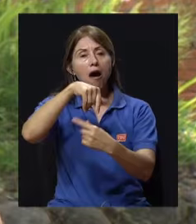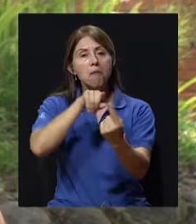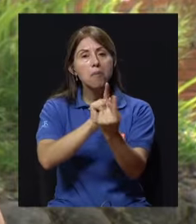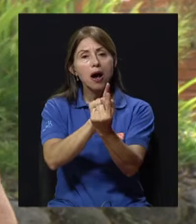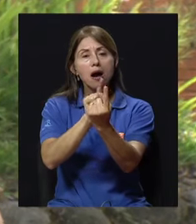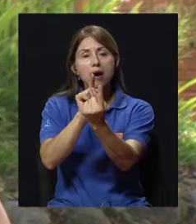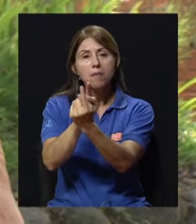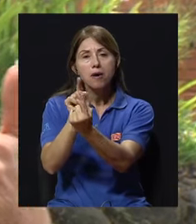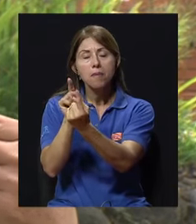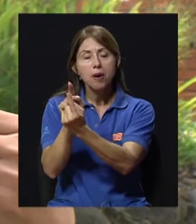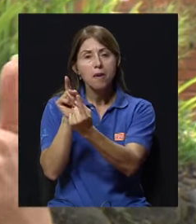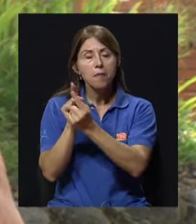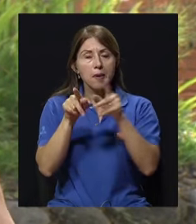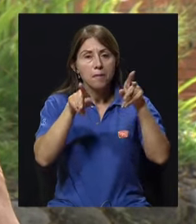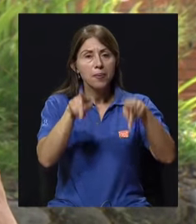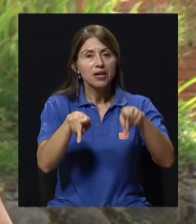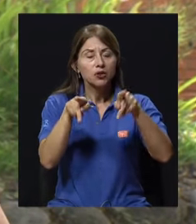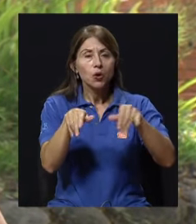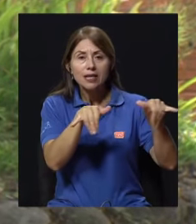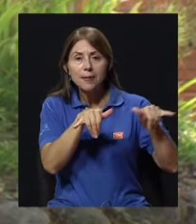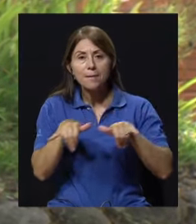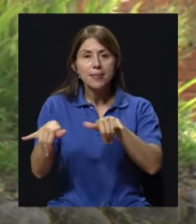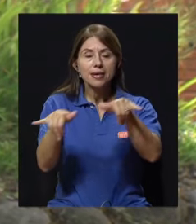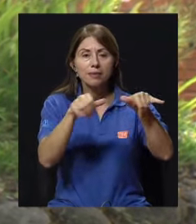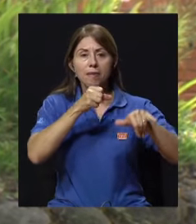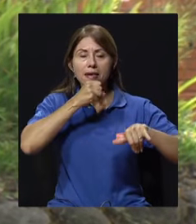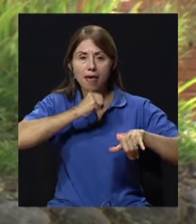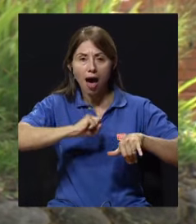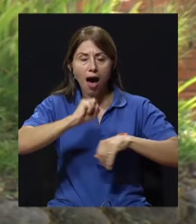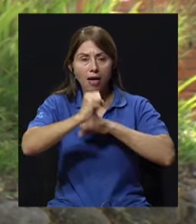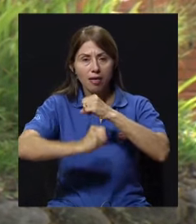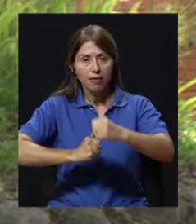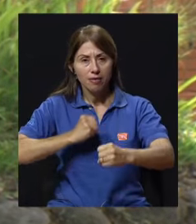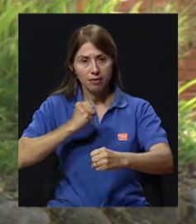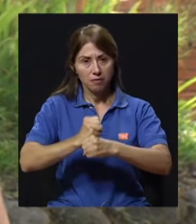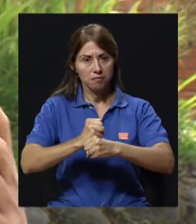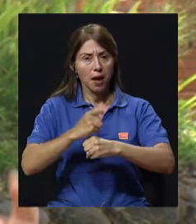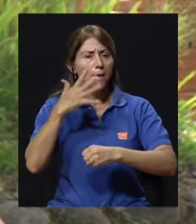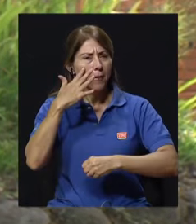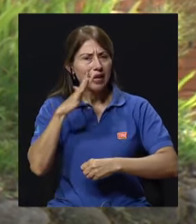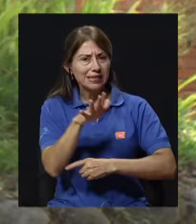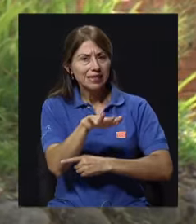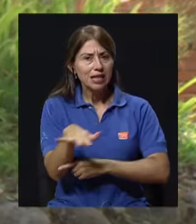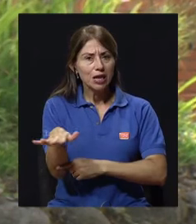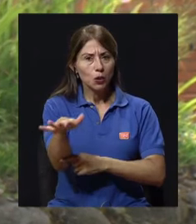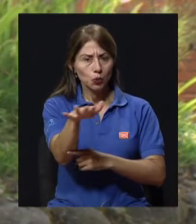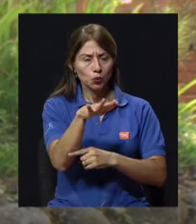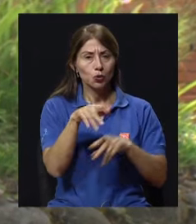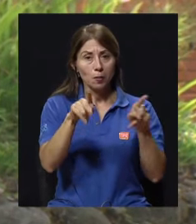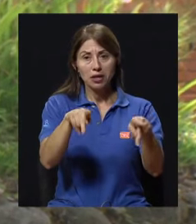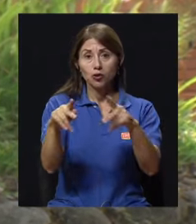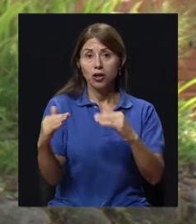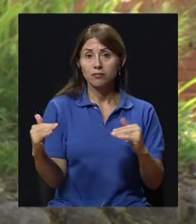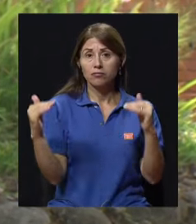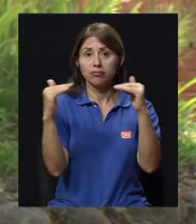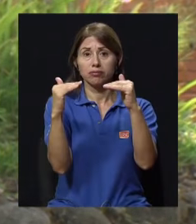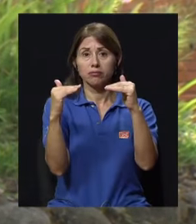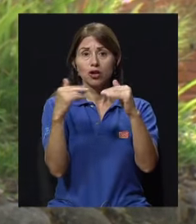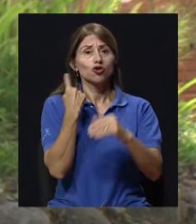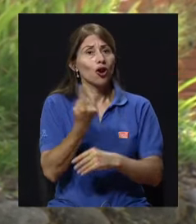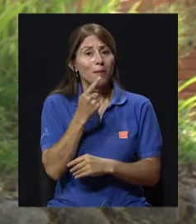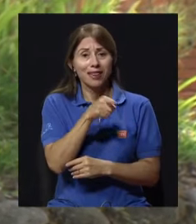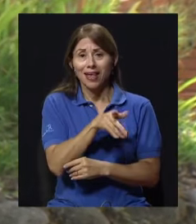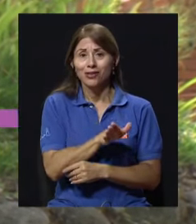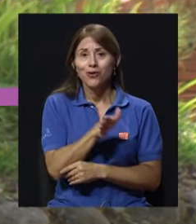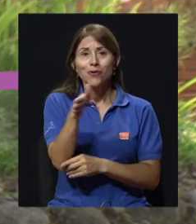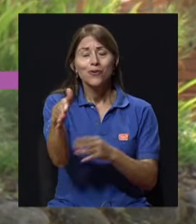compañeros de edades, ¿verdad? O similares, donde encuentren sus pares, con solo eso, el beneficio